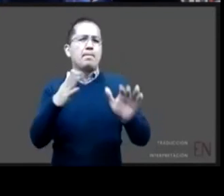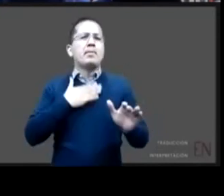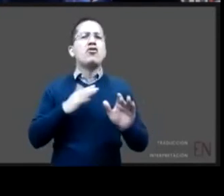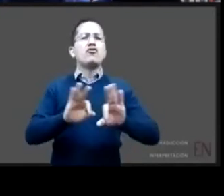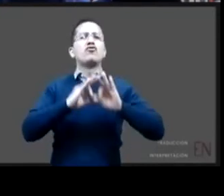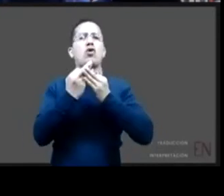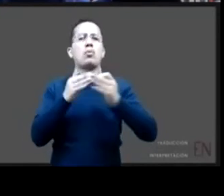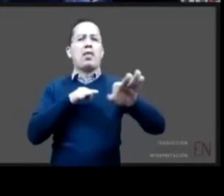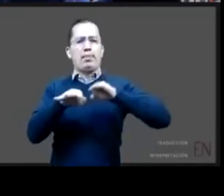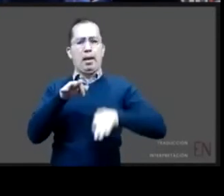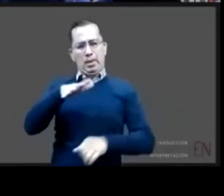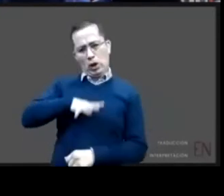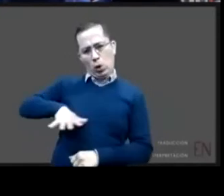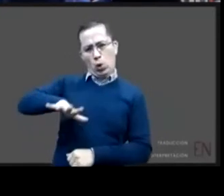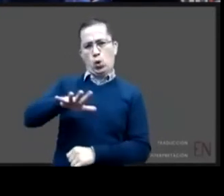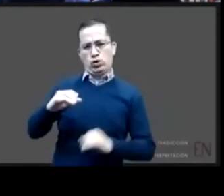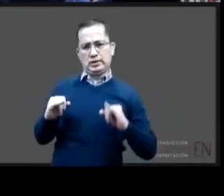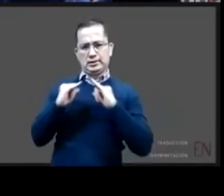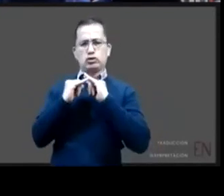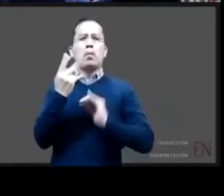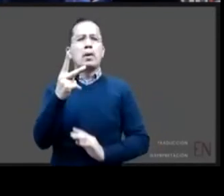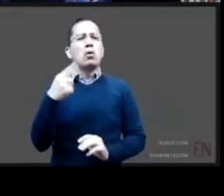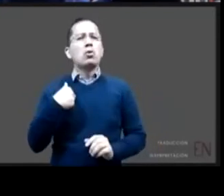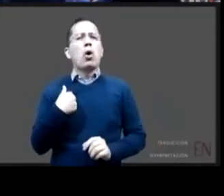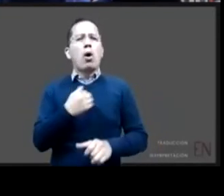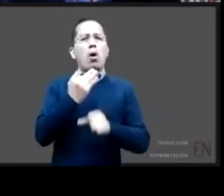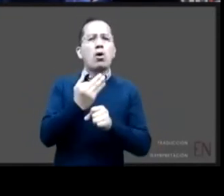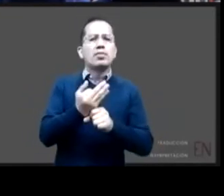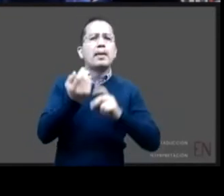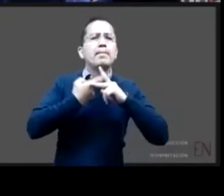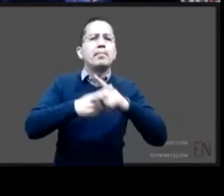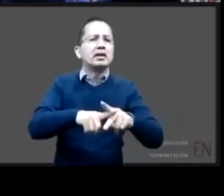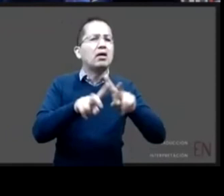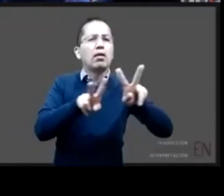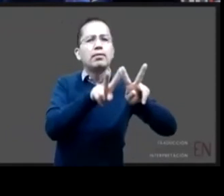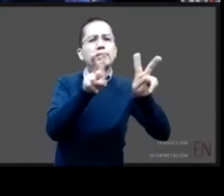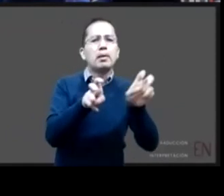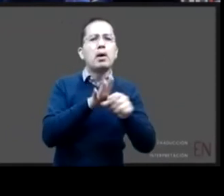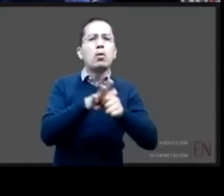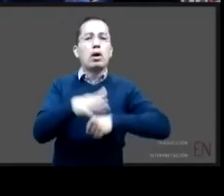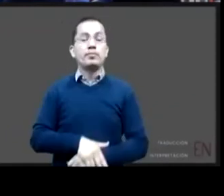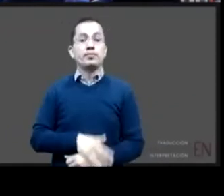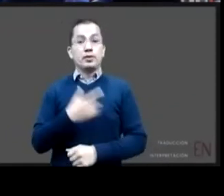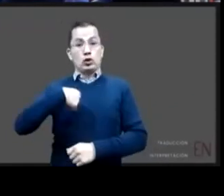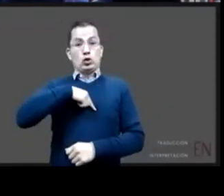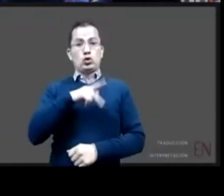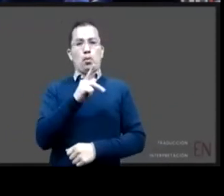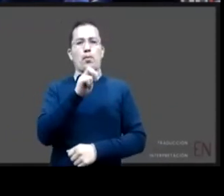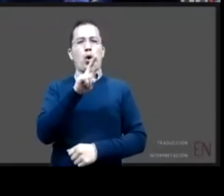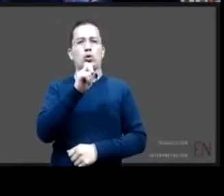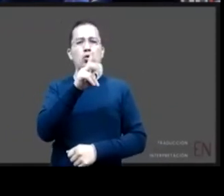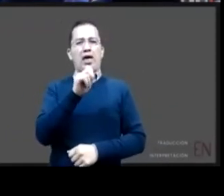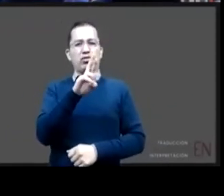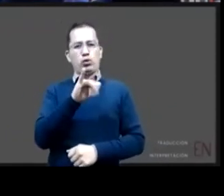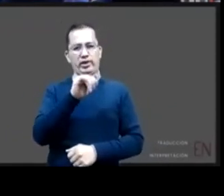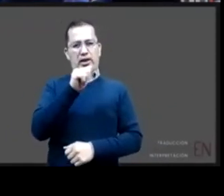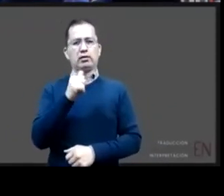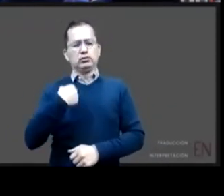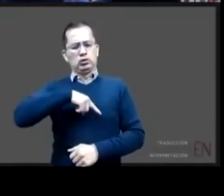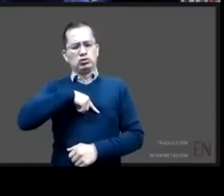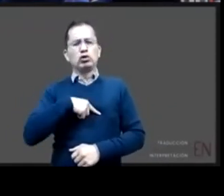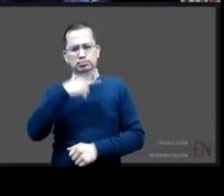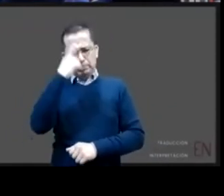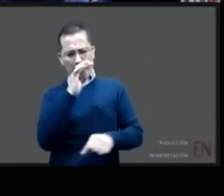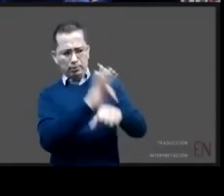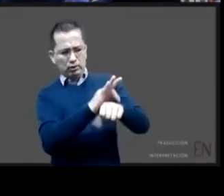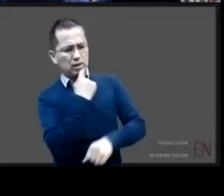partir del contexto en el que nosotros como procuradurías de protección hemos venido avanzando en el tema de la